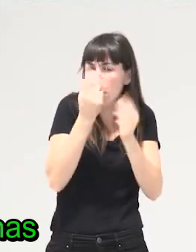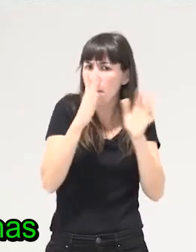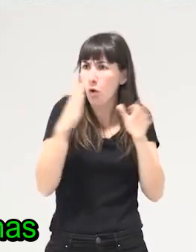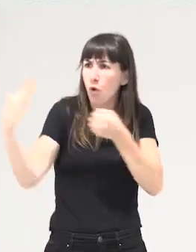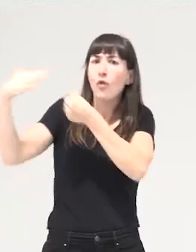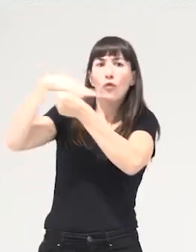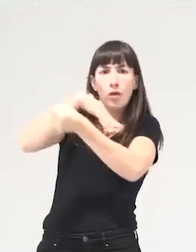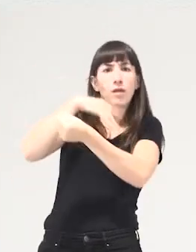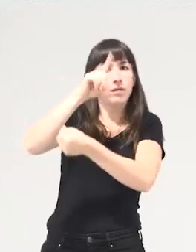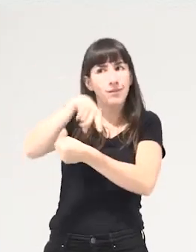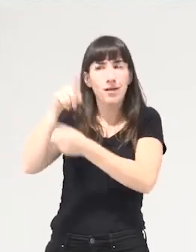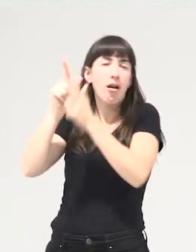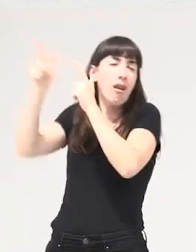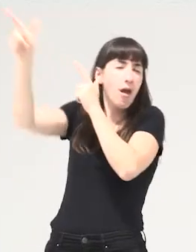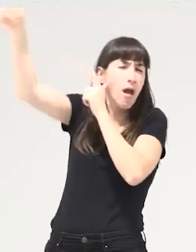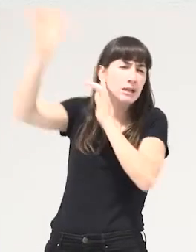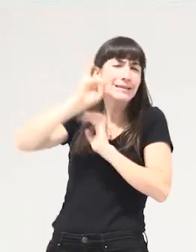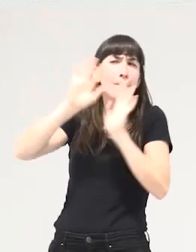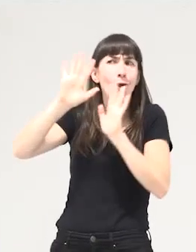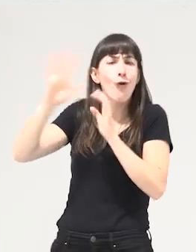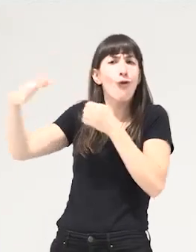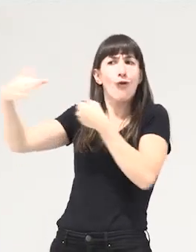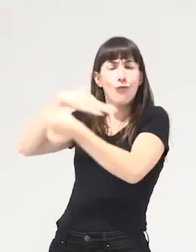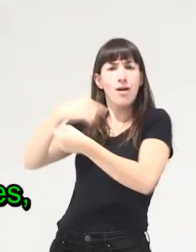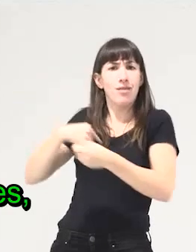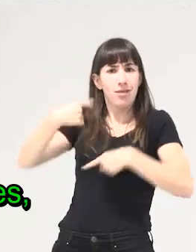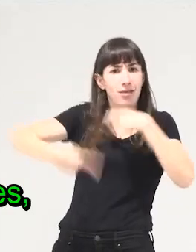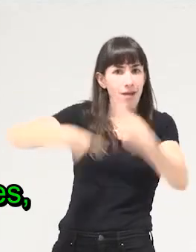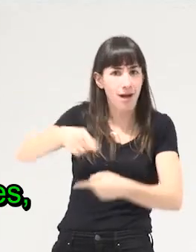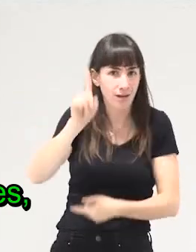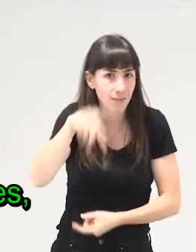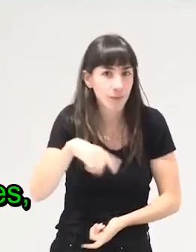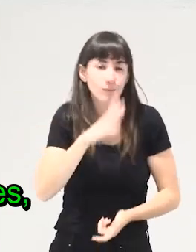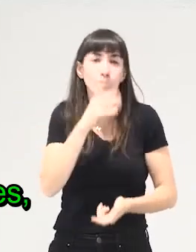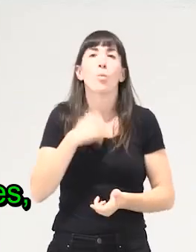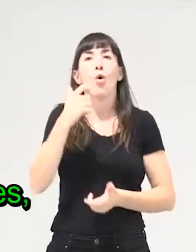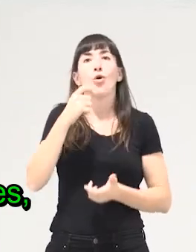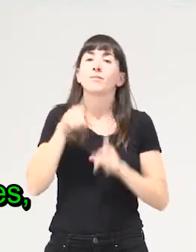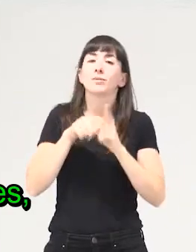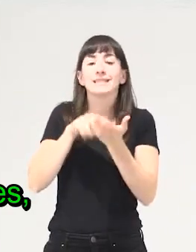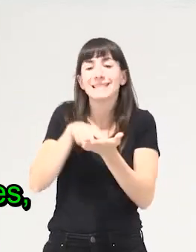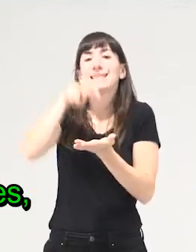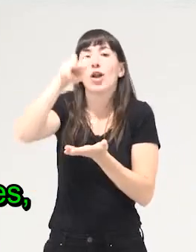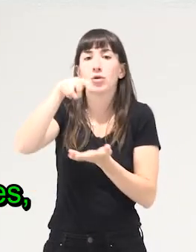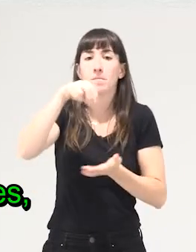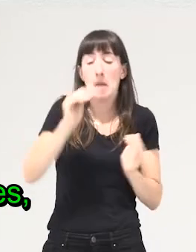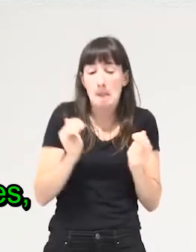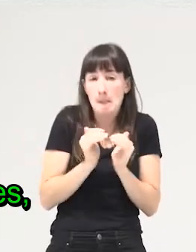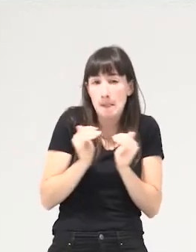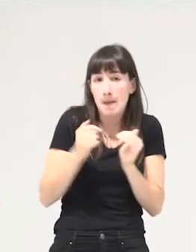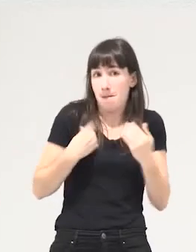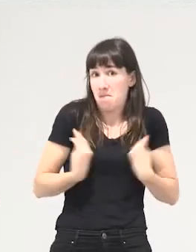grandes y lejanas y entender que tienen con nuestras vidas en el día a día entonces el salto que decimos a veces entre lo micro la vida